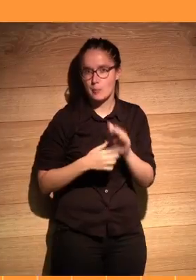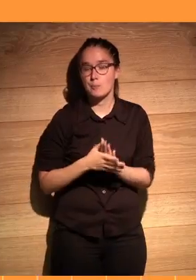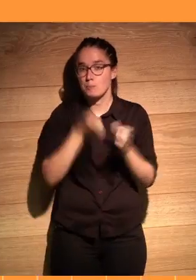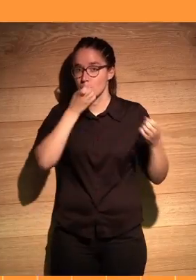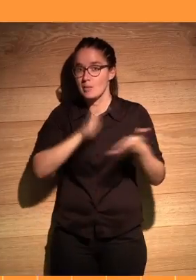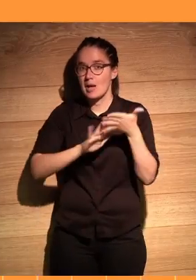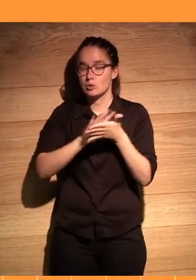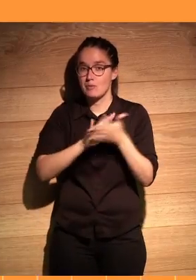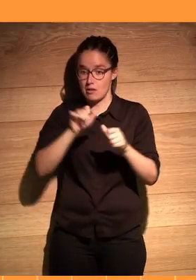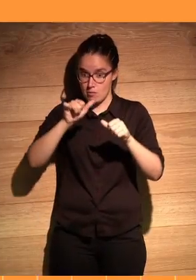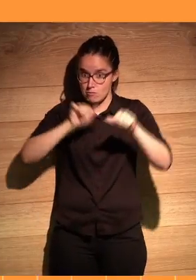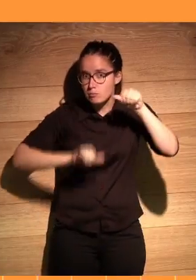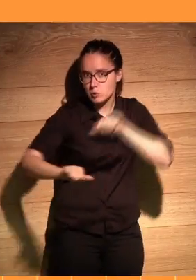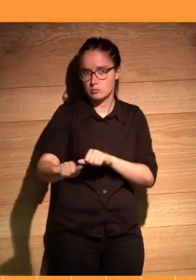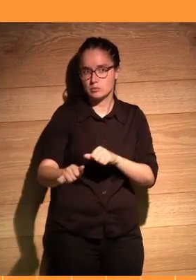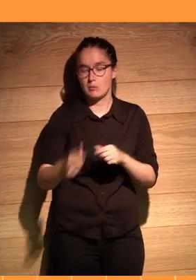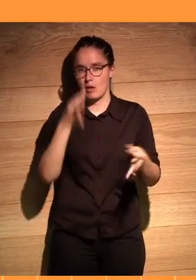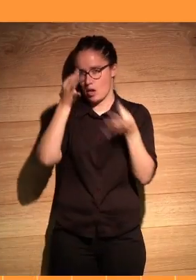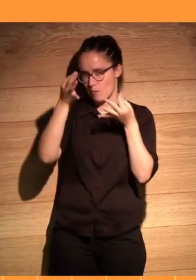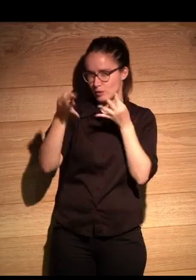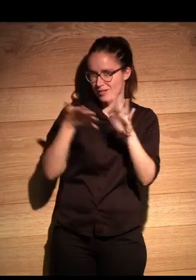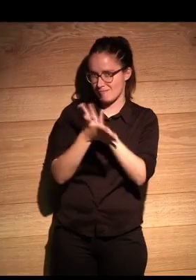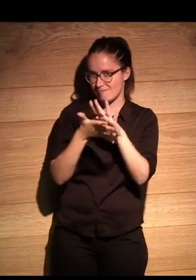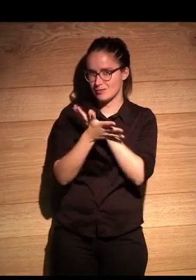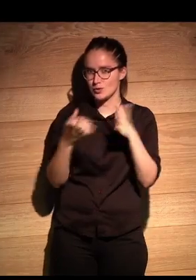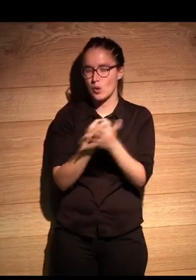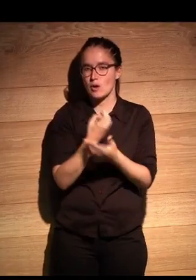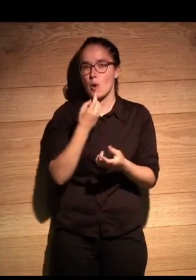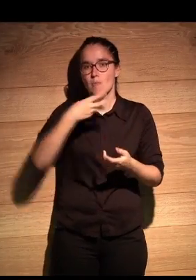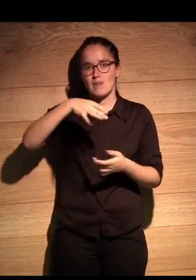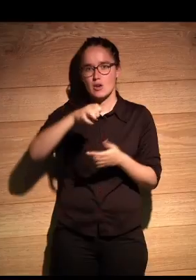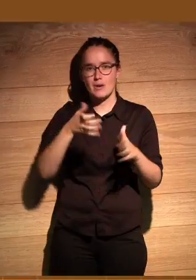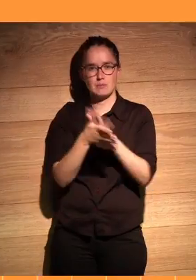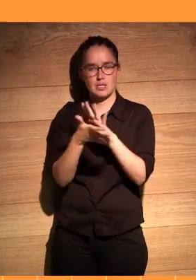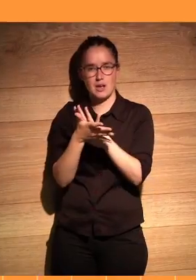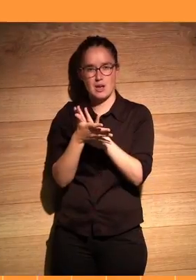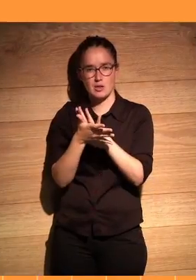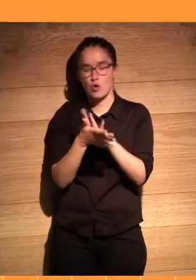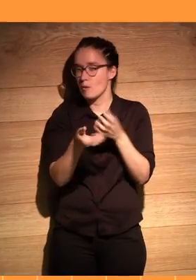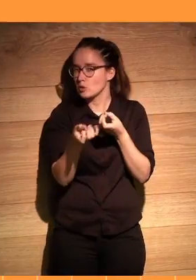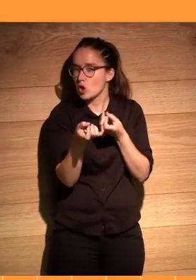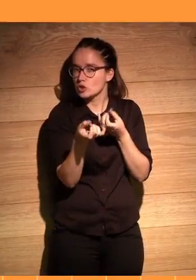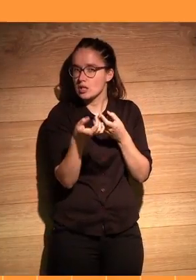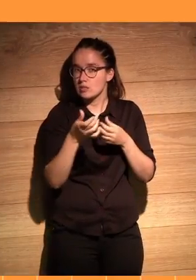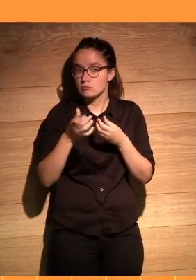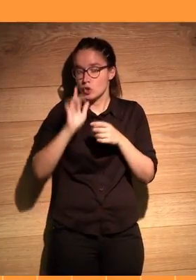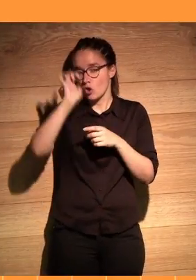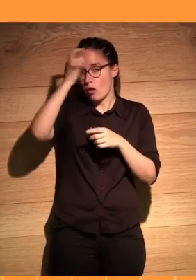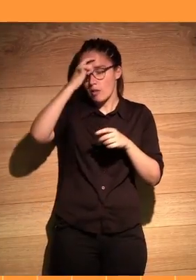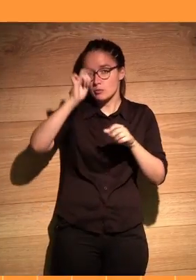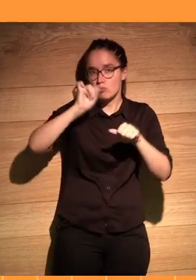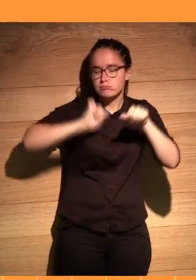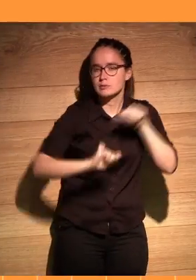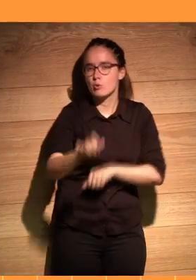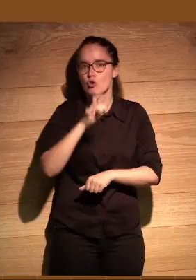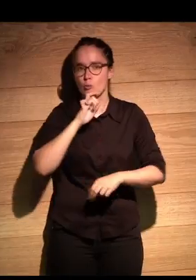vamos a hablar del punto de partida. Ahora vamos a entrar en detalle. Pati nos explicará un poco o iremos comentando cómo partimos de este concepto inicial